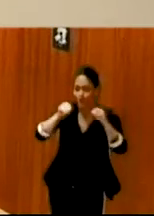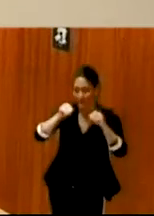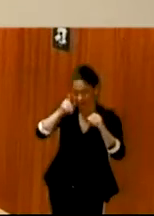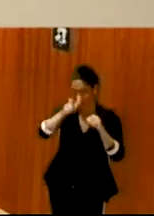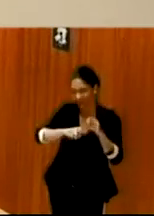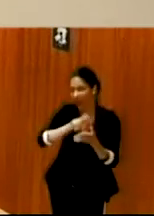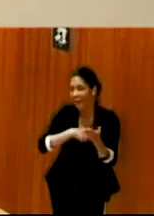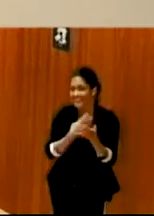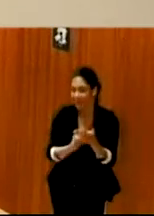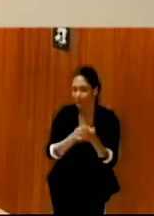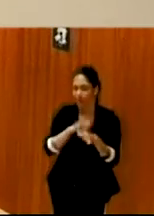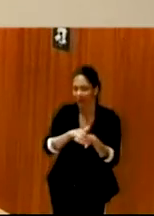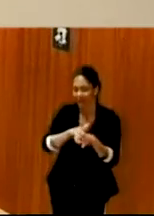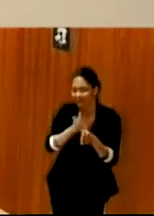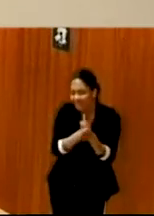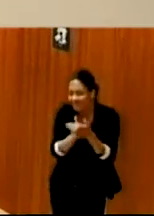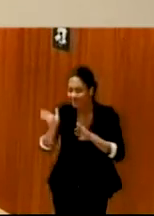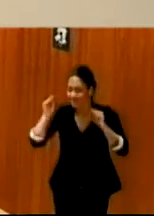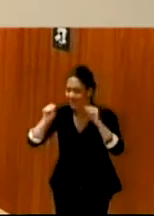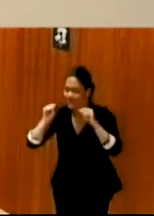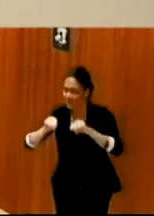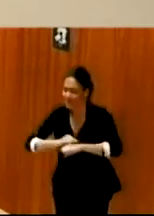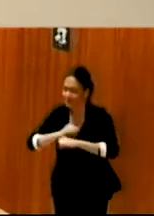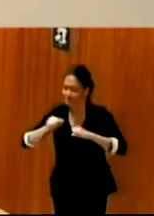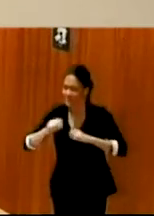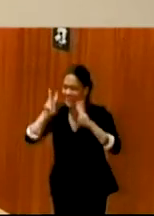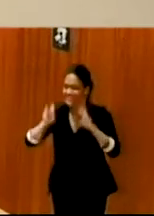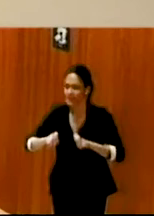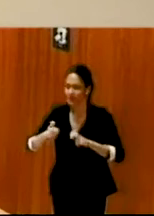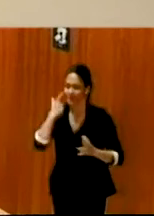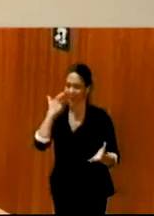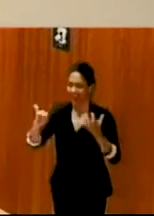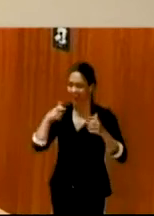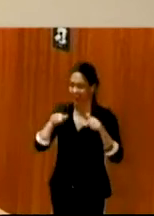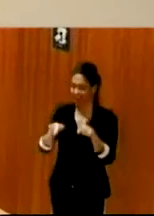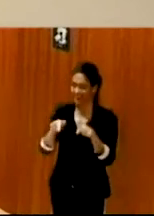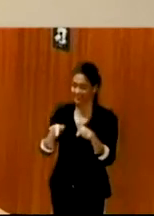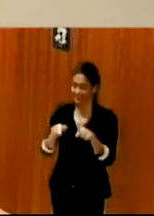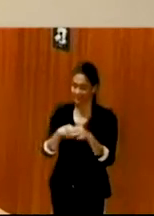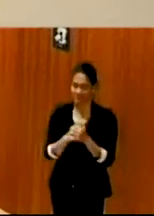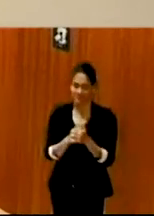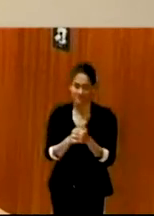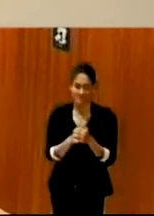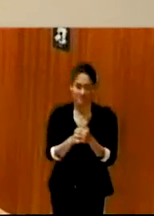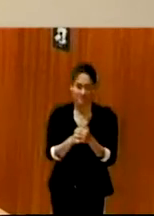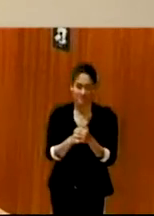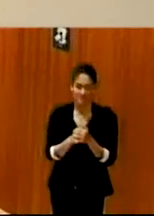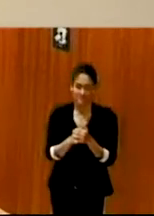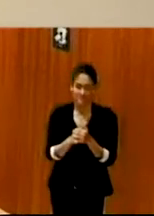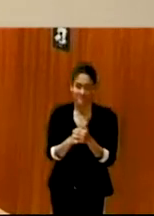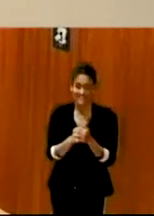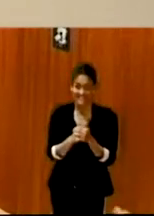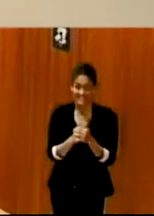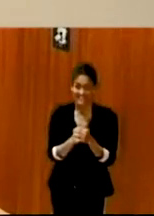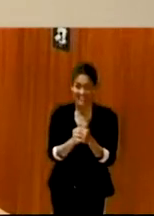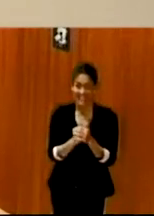ámbito porque tiene unas características especiales cuando estás en conciertos, por ejemplo, con un artista. Signoarte es cuando